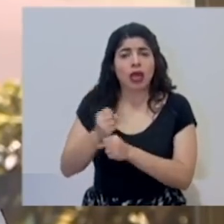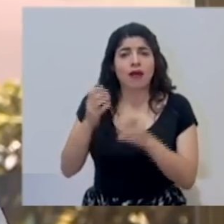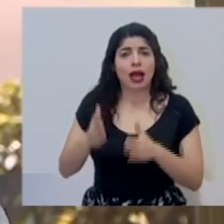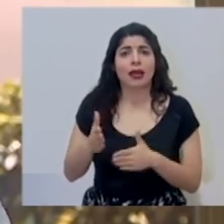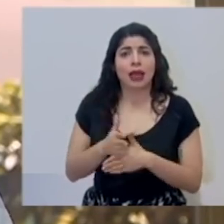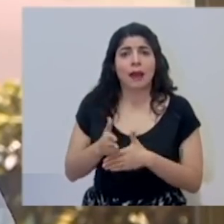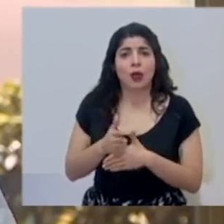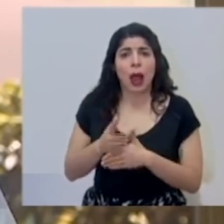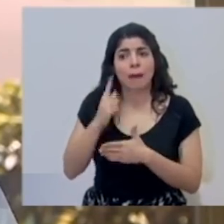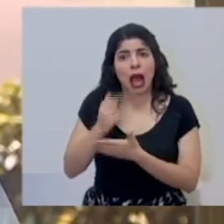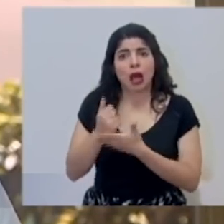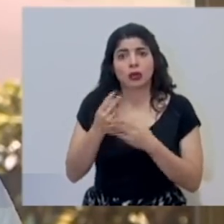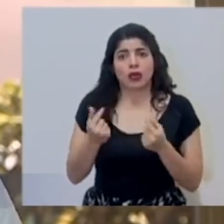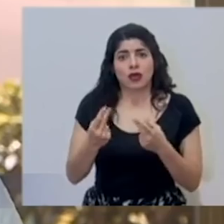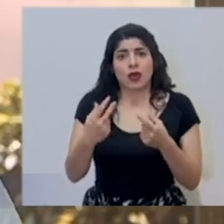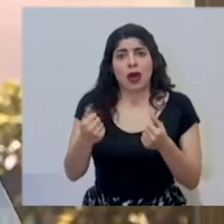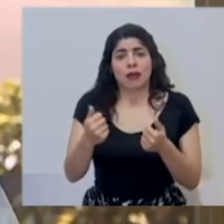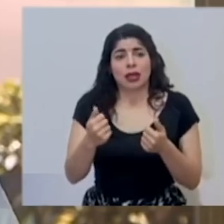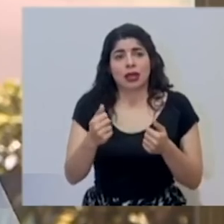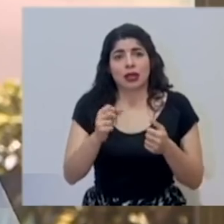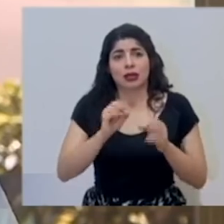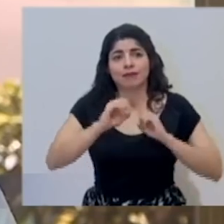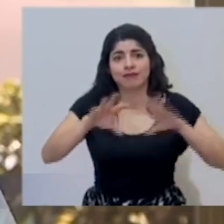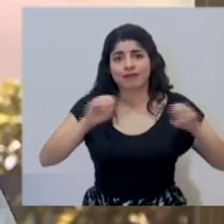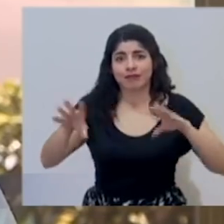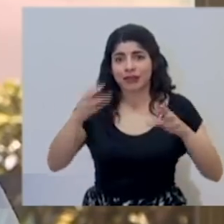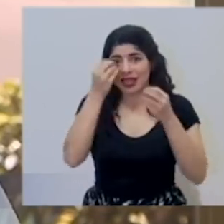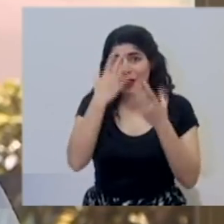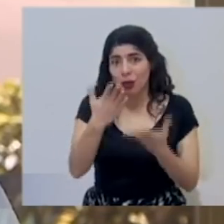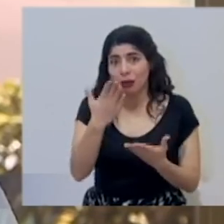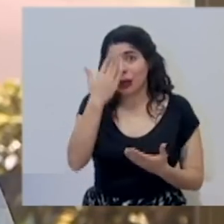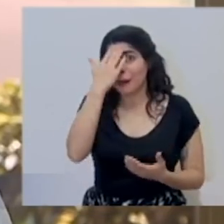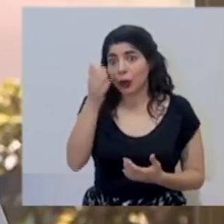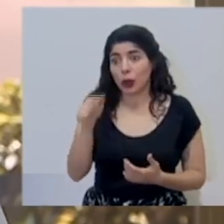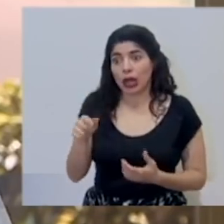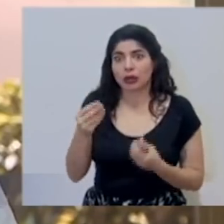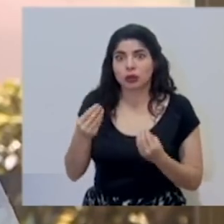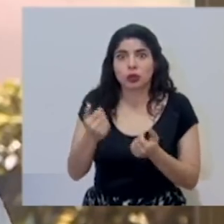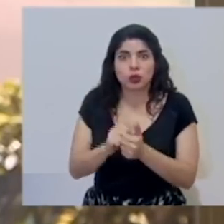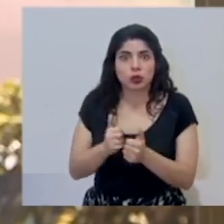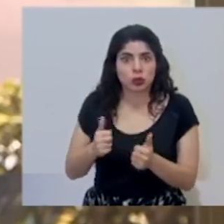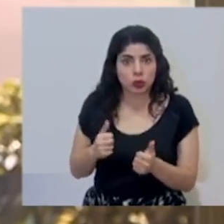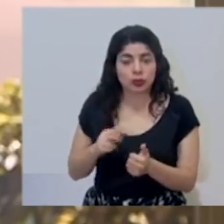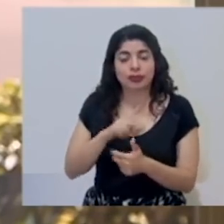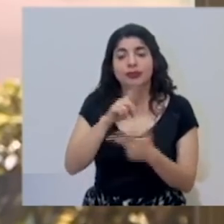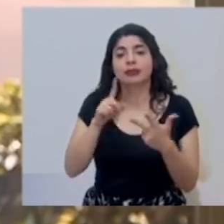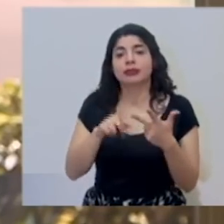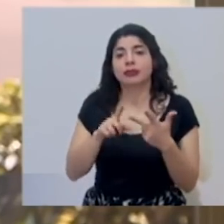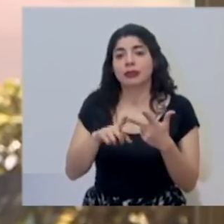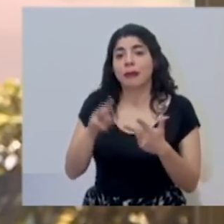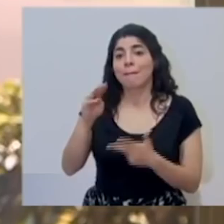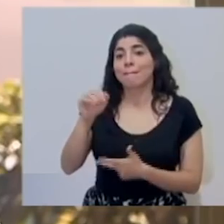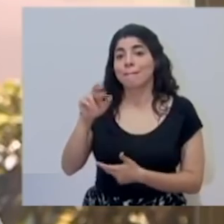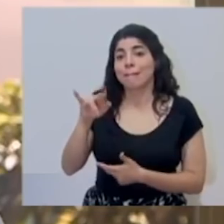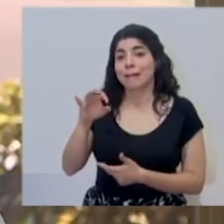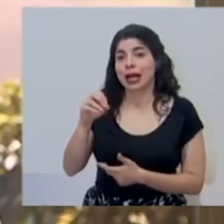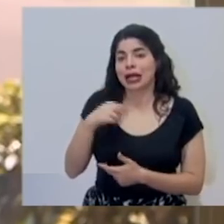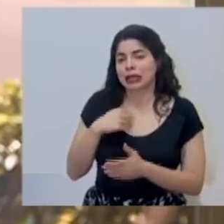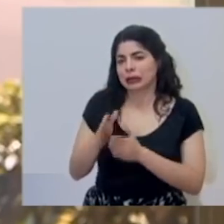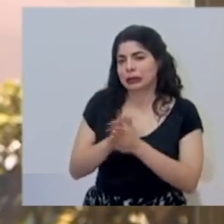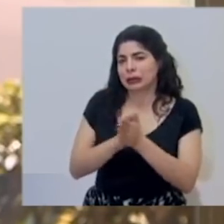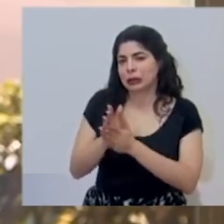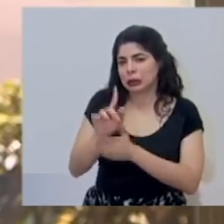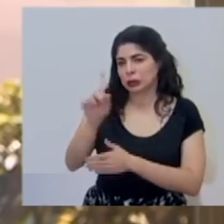temporal para acelerar el manejo de esta información, ya que es bastante rezagada. Y a don Mario, quería aprovechar